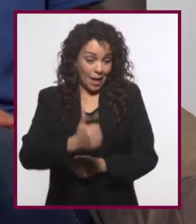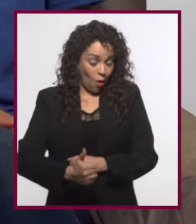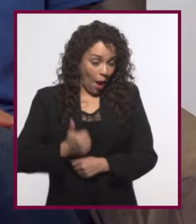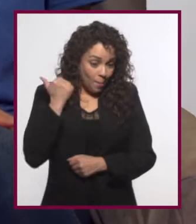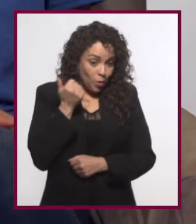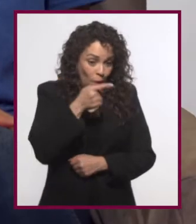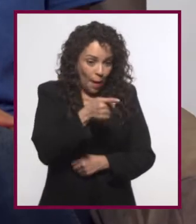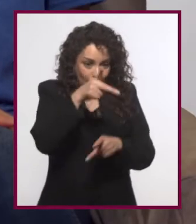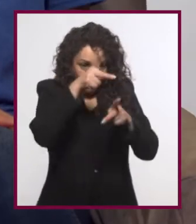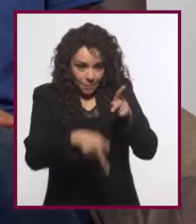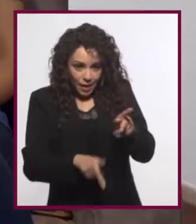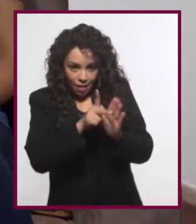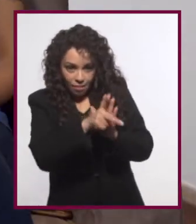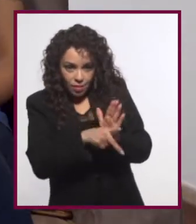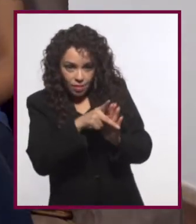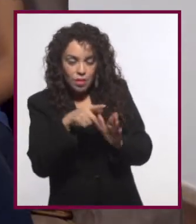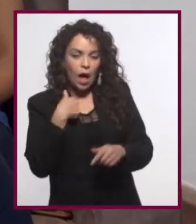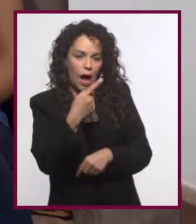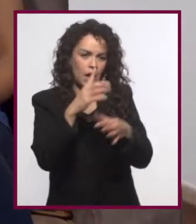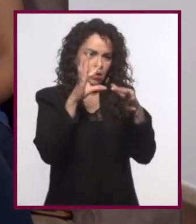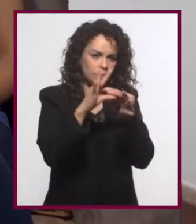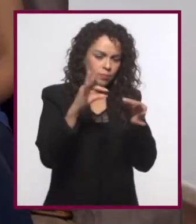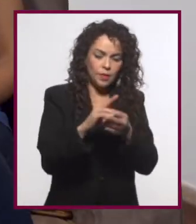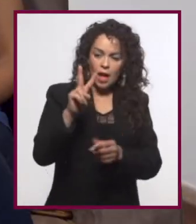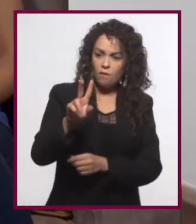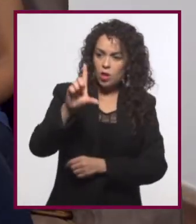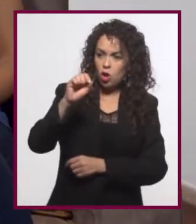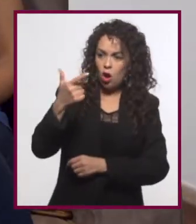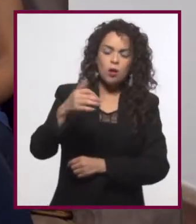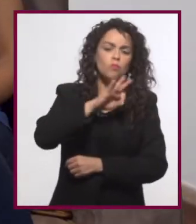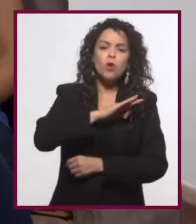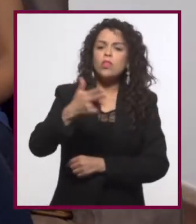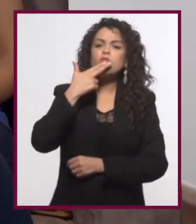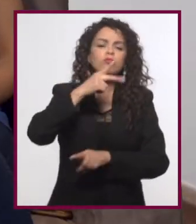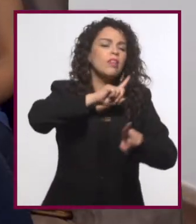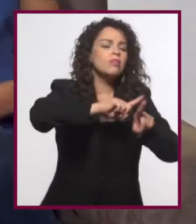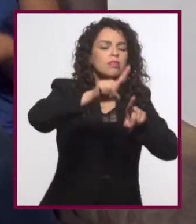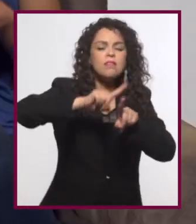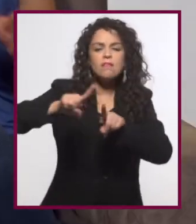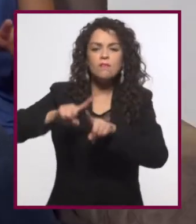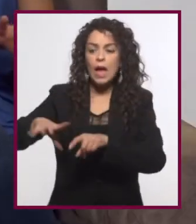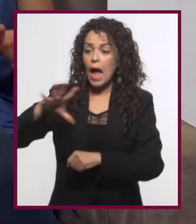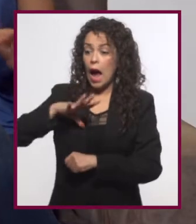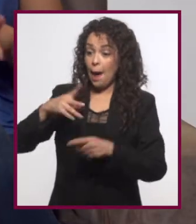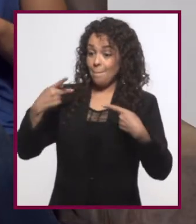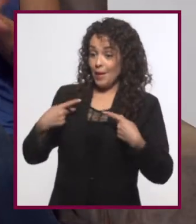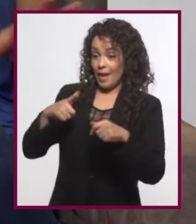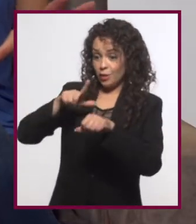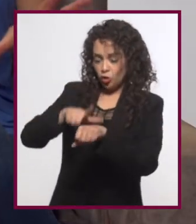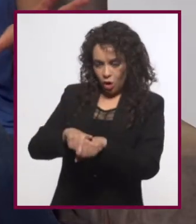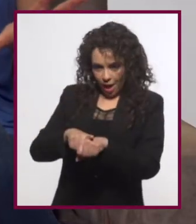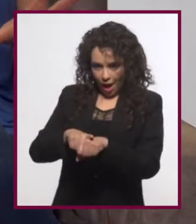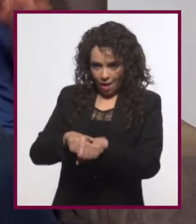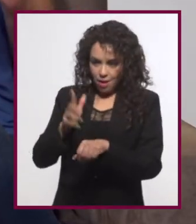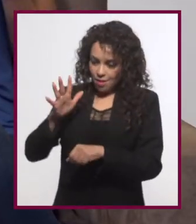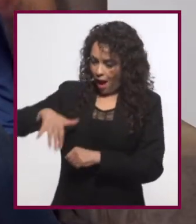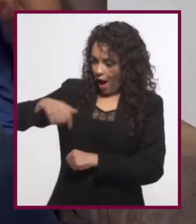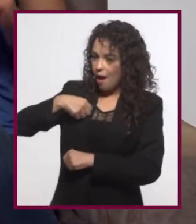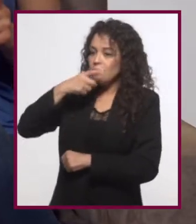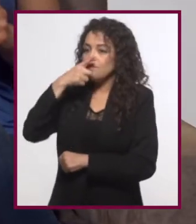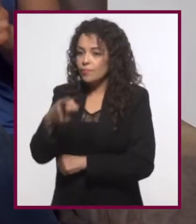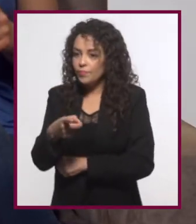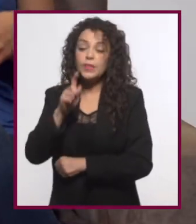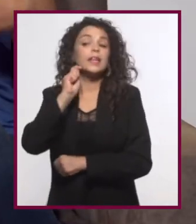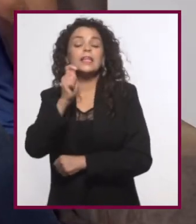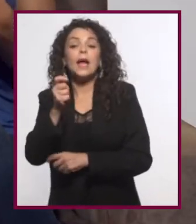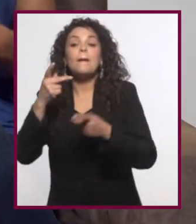Pero aprovechando la pausa en el video, también podemos contarles que los blogs tienen distintos usos. Existen los blogs personales, que como ya